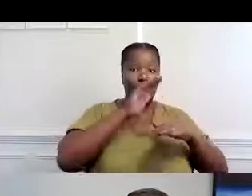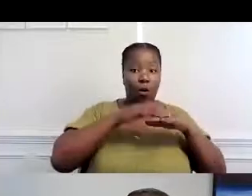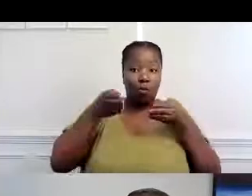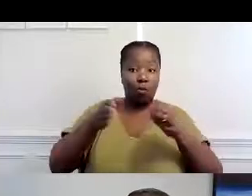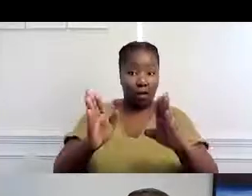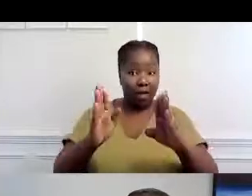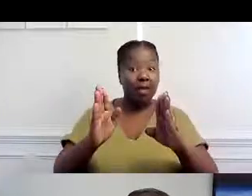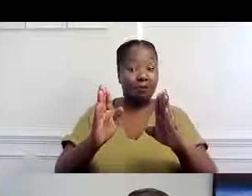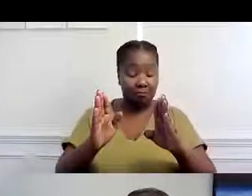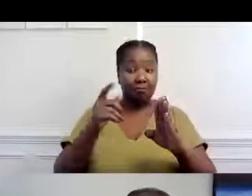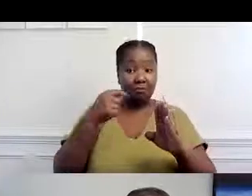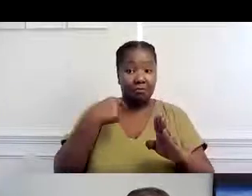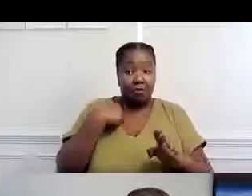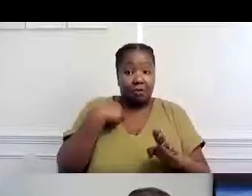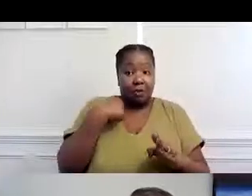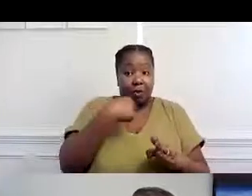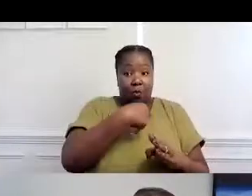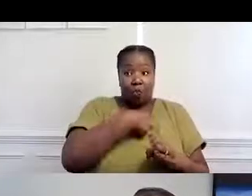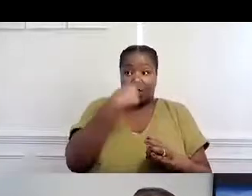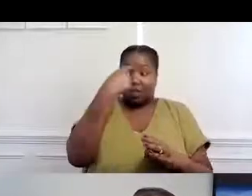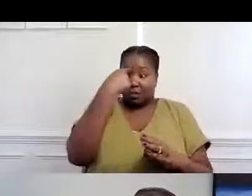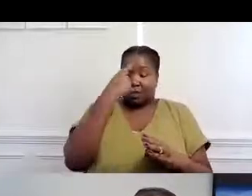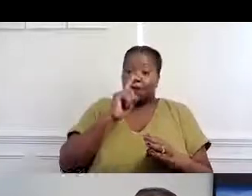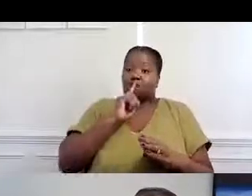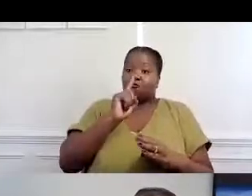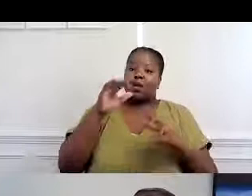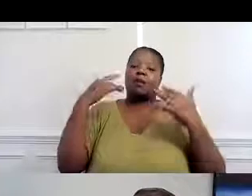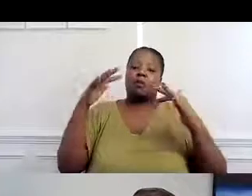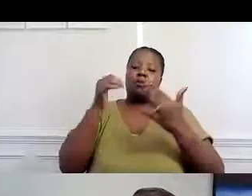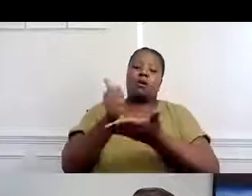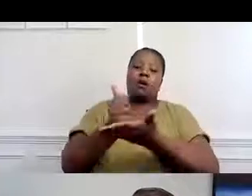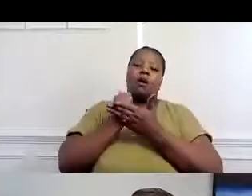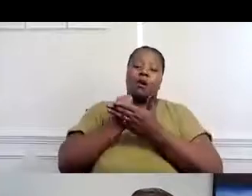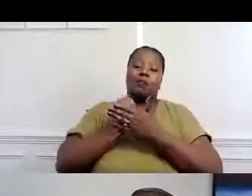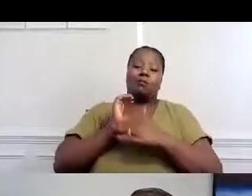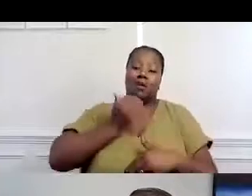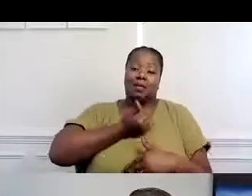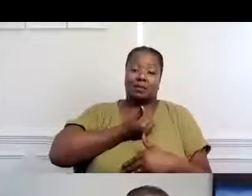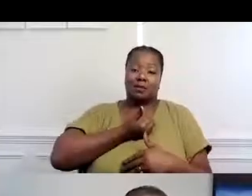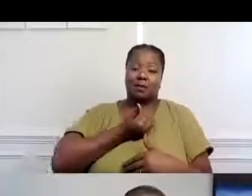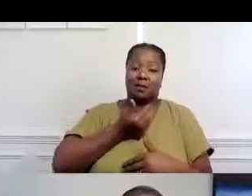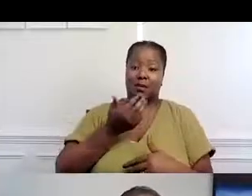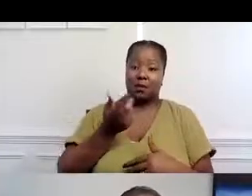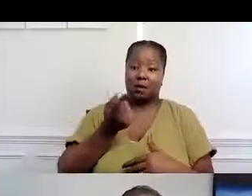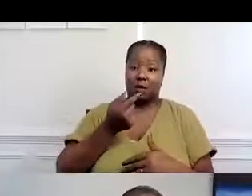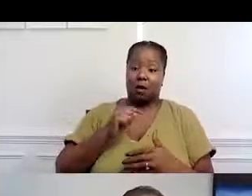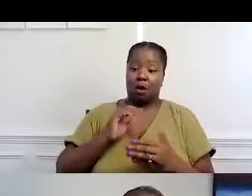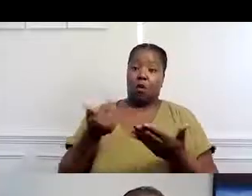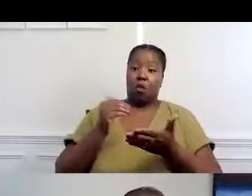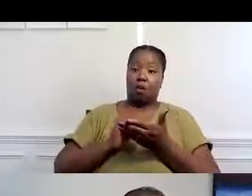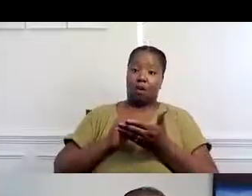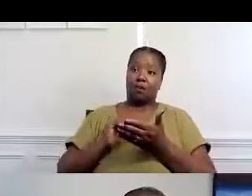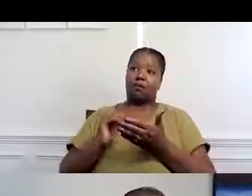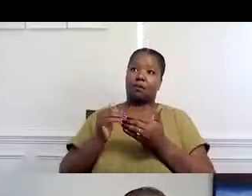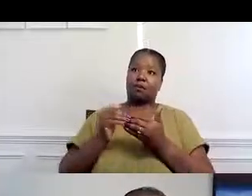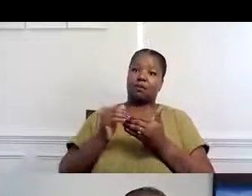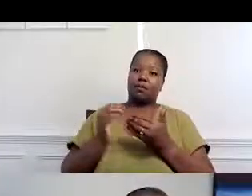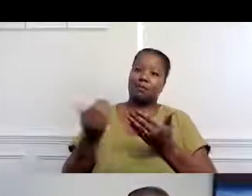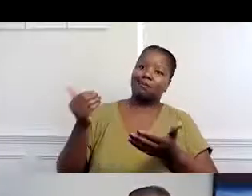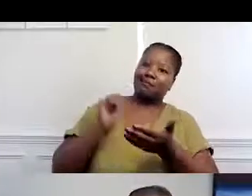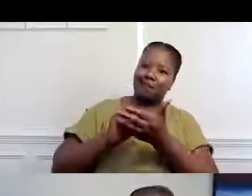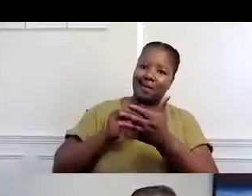IDEA, se limpia cada vez que se usa y nosotros sentimos que es algo que va a seguir siendo útil para nosotros aún después